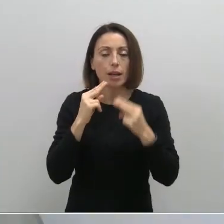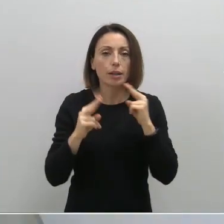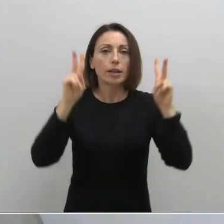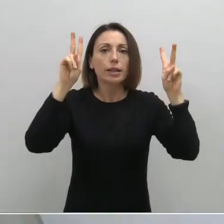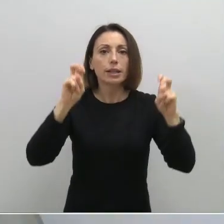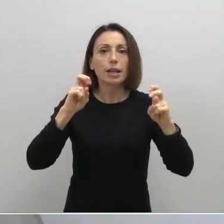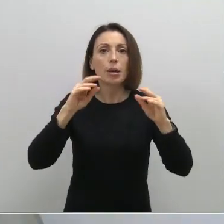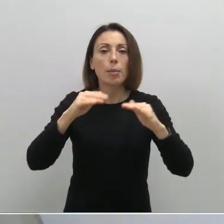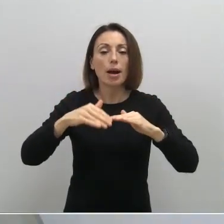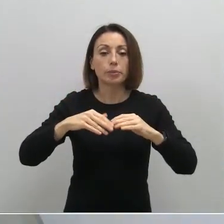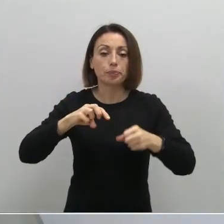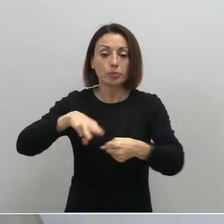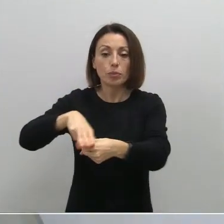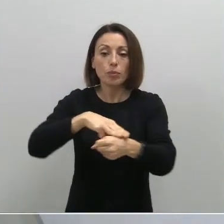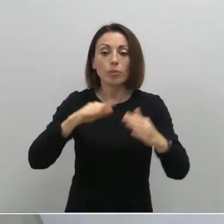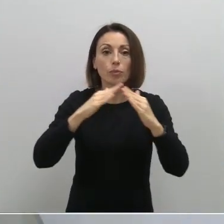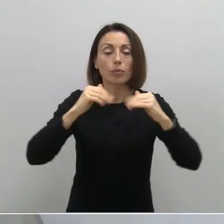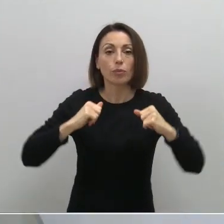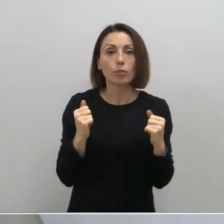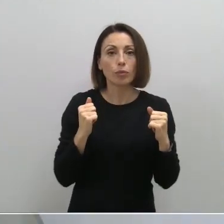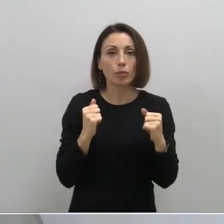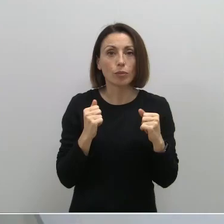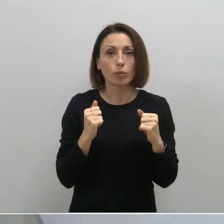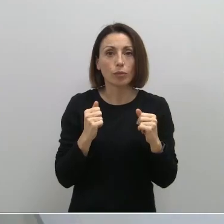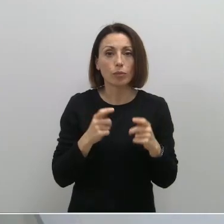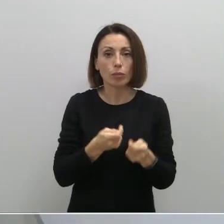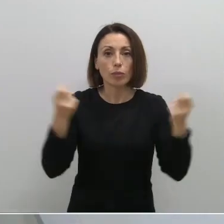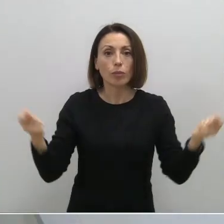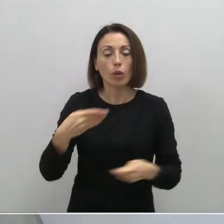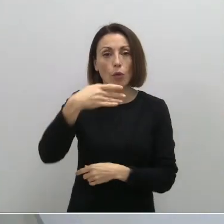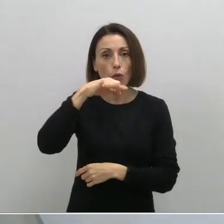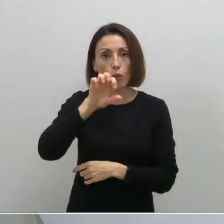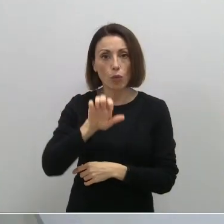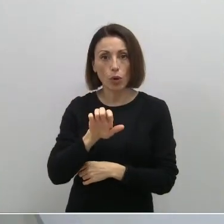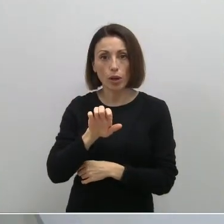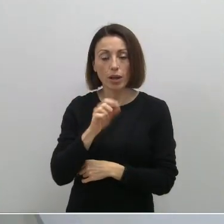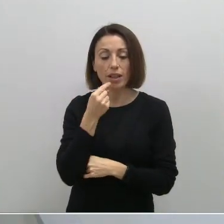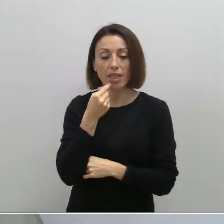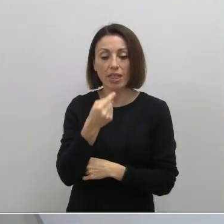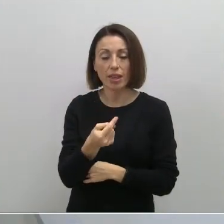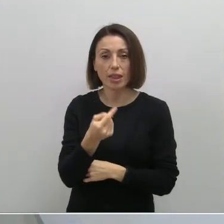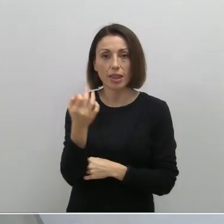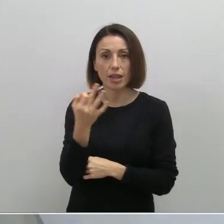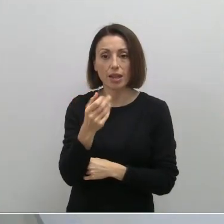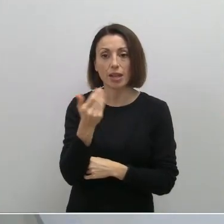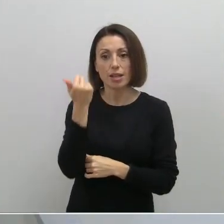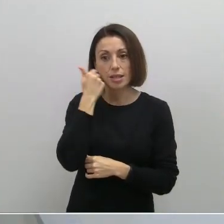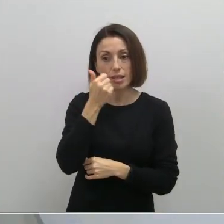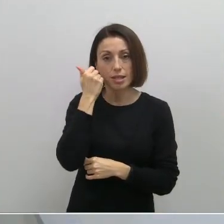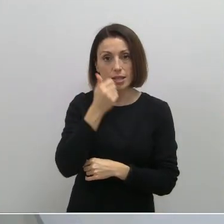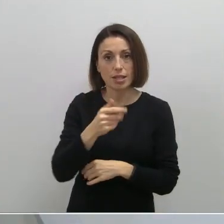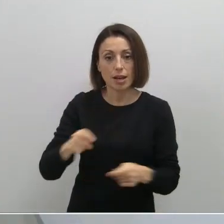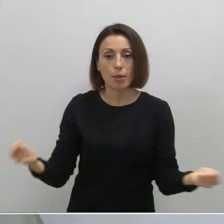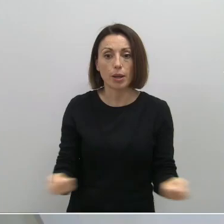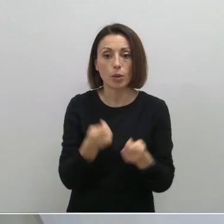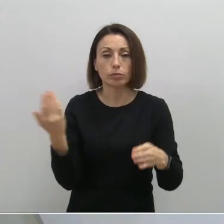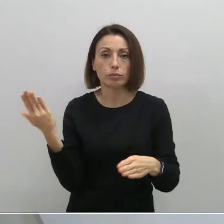a los confinamientos municipales, está fijada en la publicación del boletín oficial de la región que se publicó el sábado y,